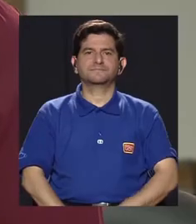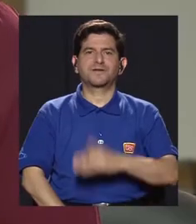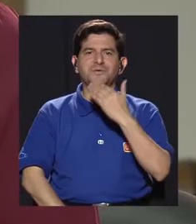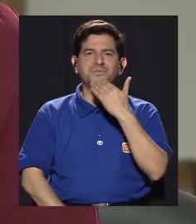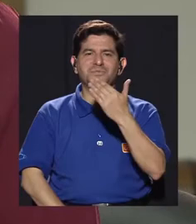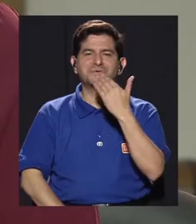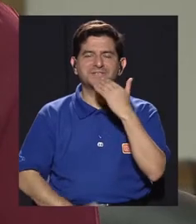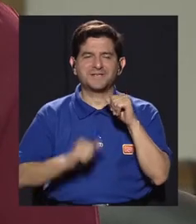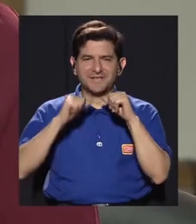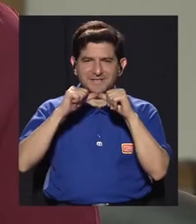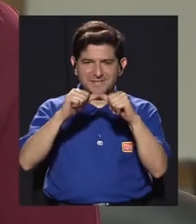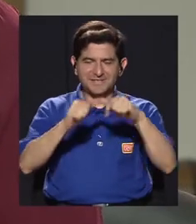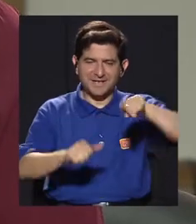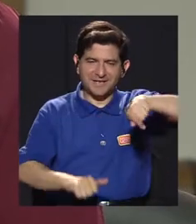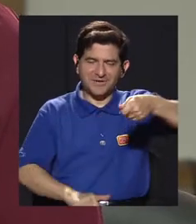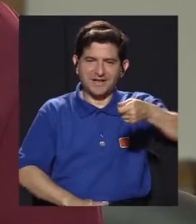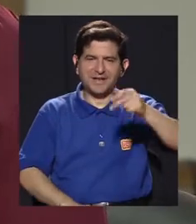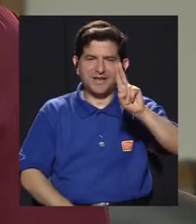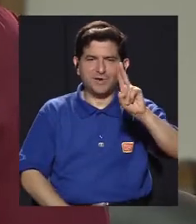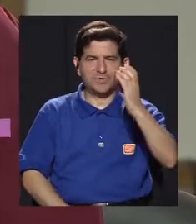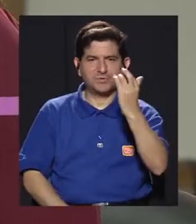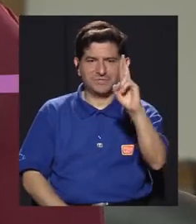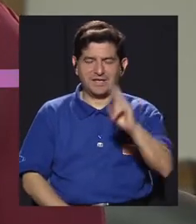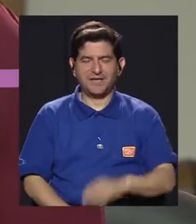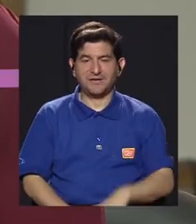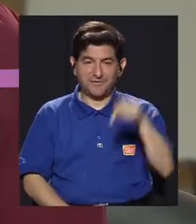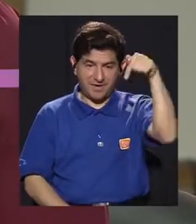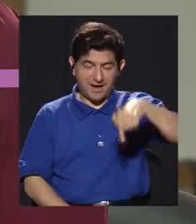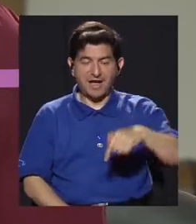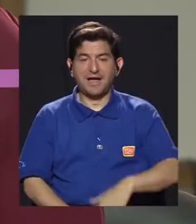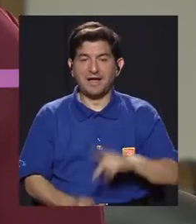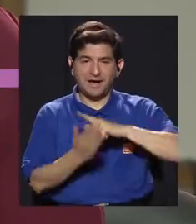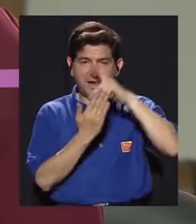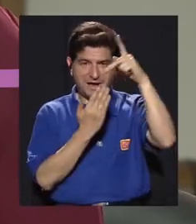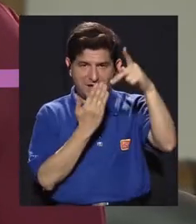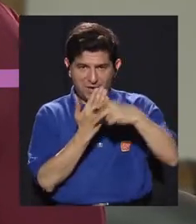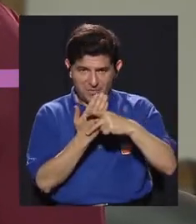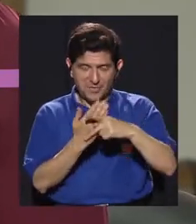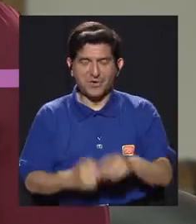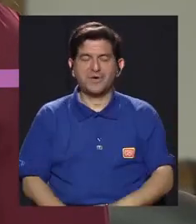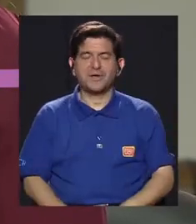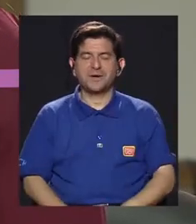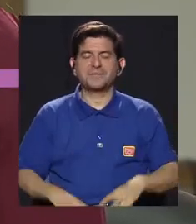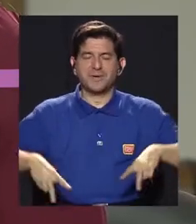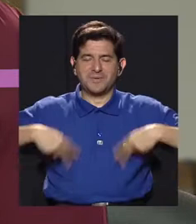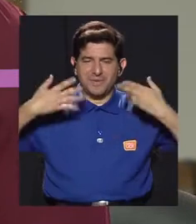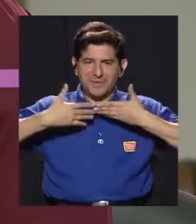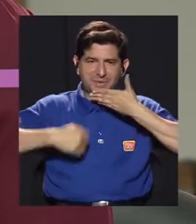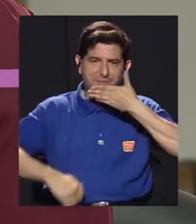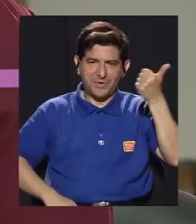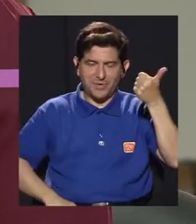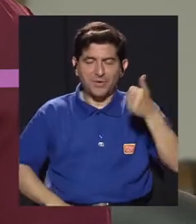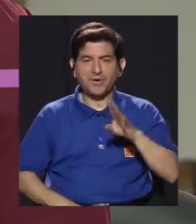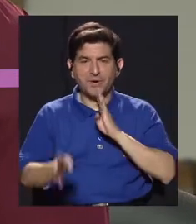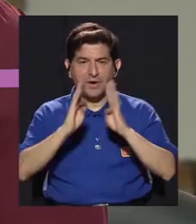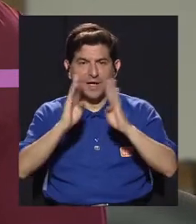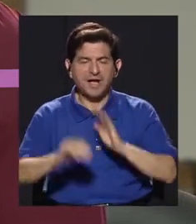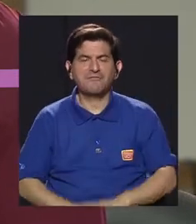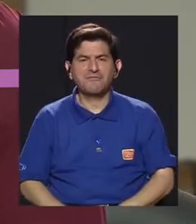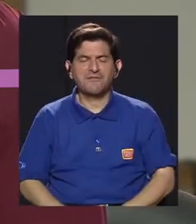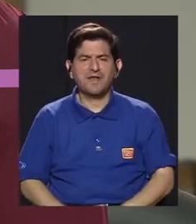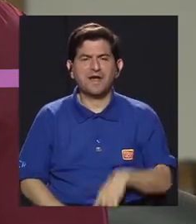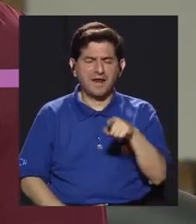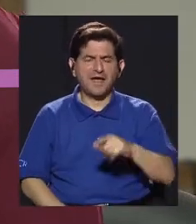Gracias por estar en sintonía de su canal UCR. Continuamos con más de la telerevista, su programa Vivir Mejor y estamos conversando acerca de cómo